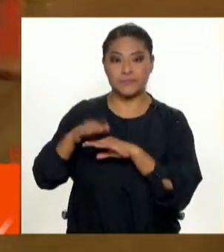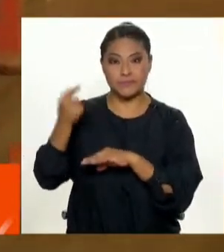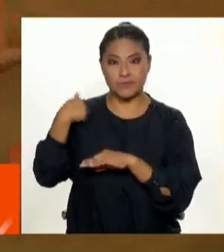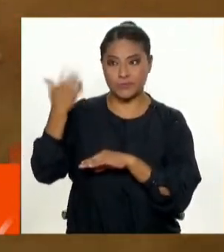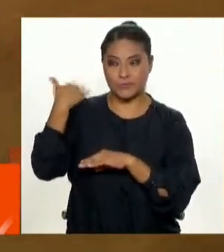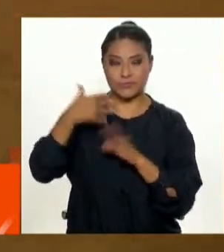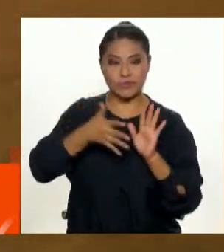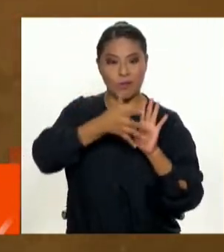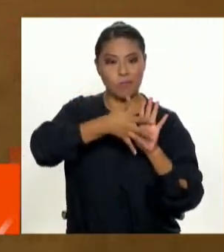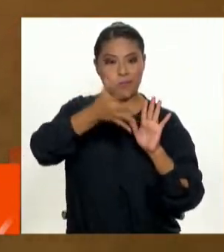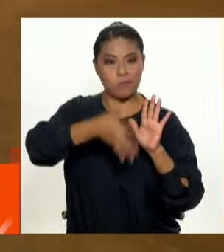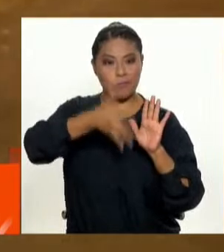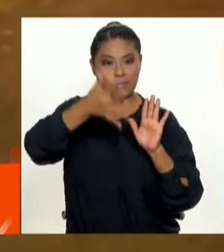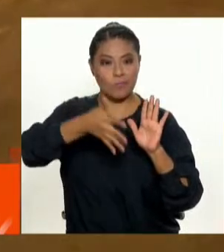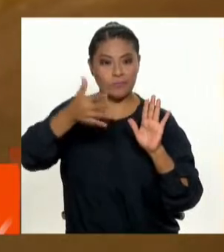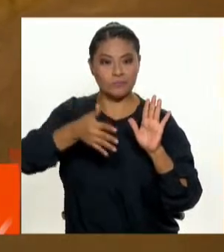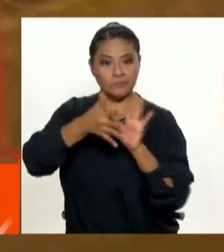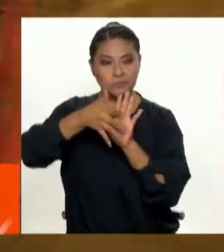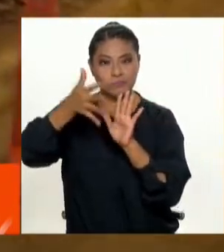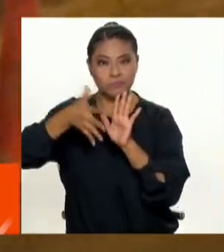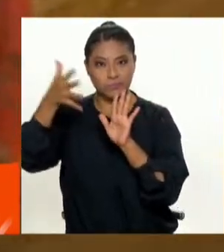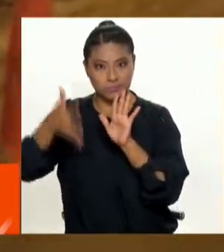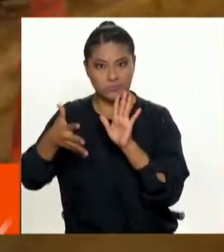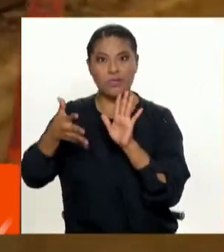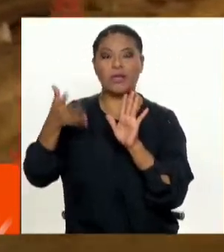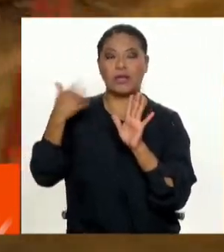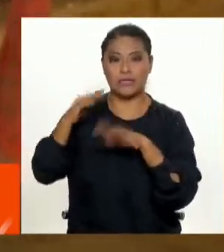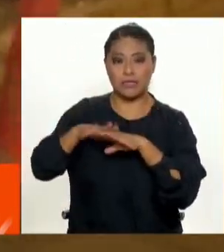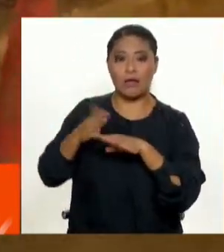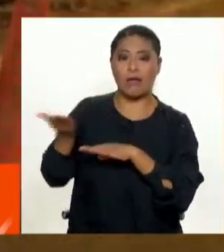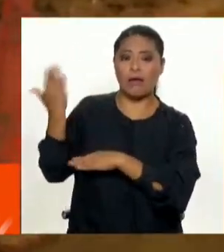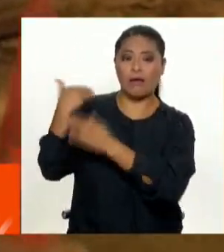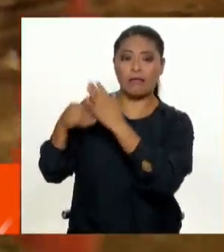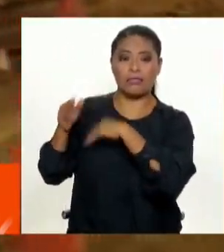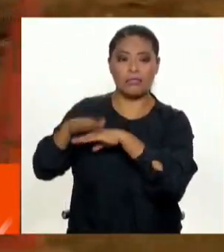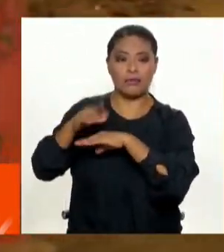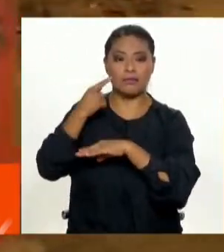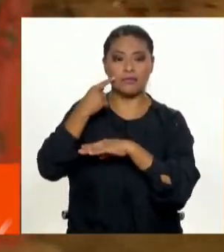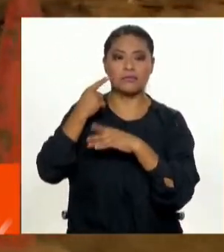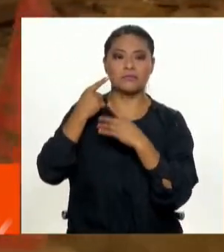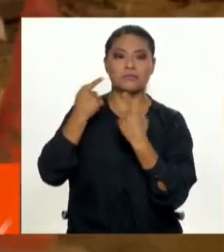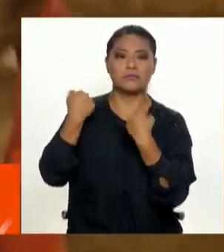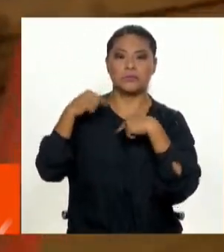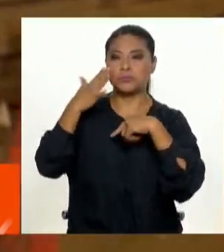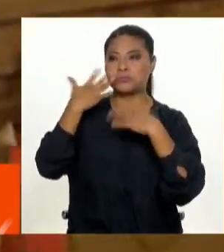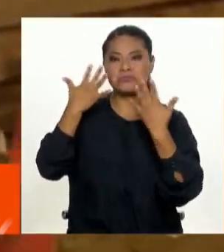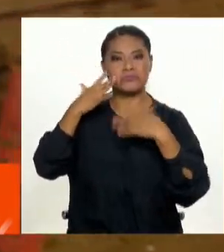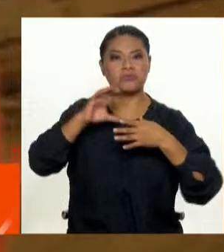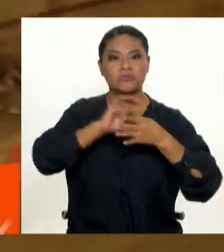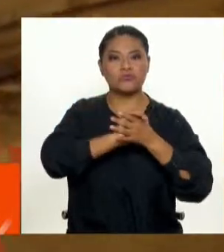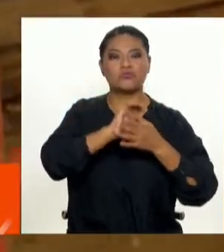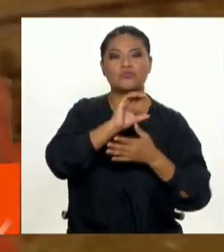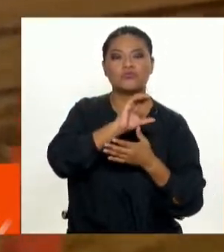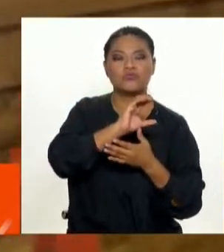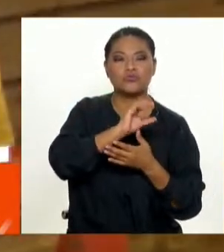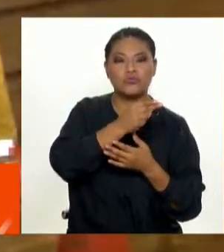estas planchas de latón se están retirando. Quienes, de alguna manera, han pasado por aquí con dirección a Chosica, Huaycán